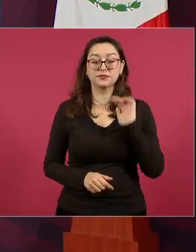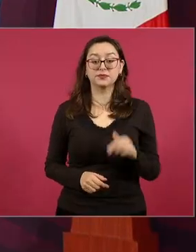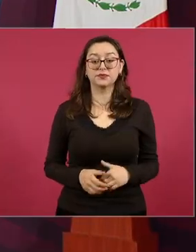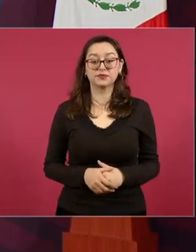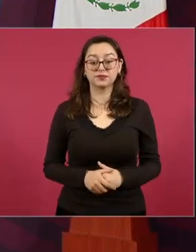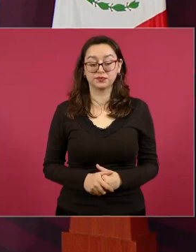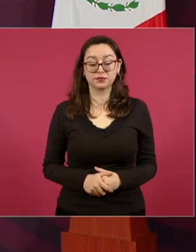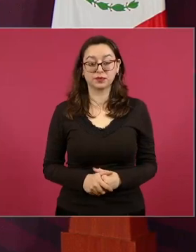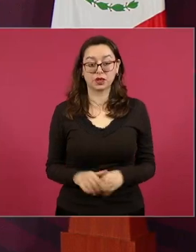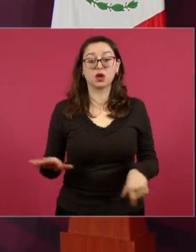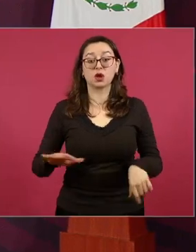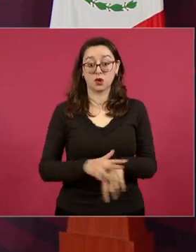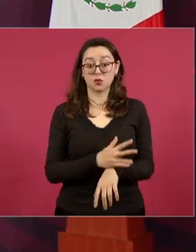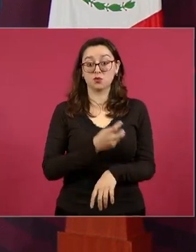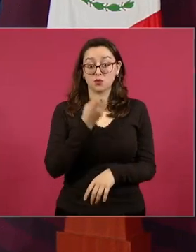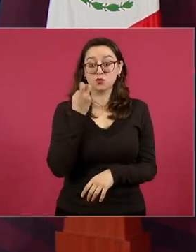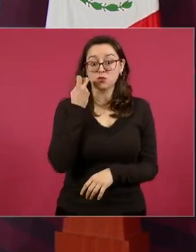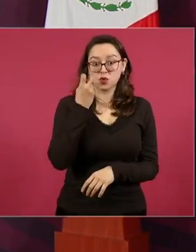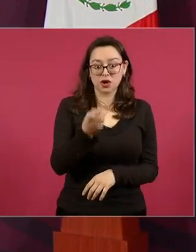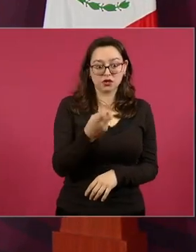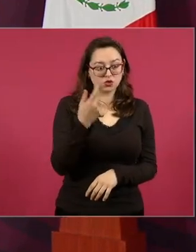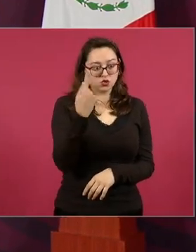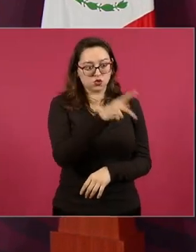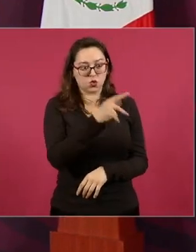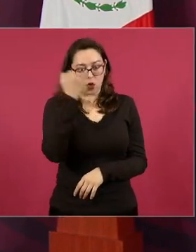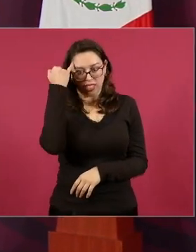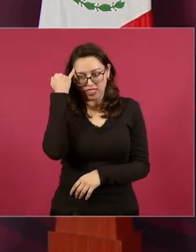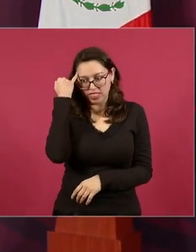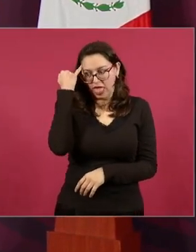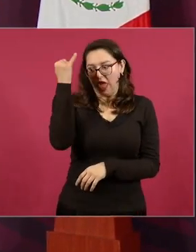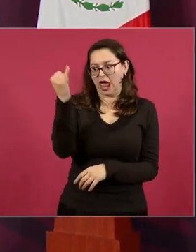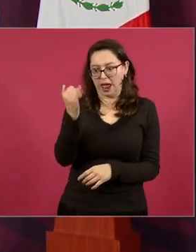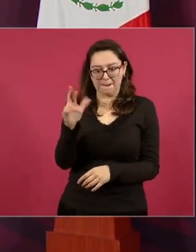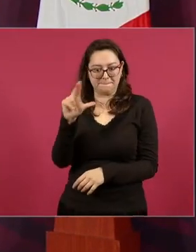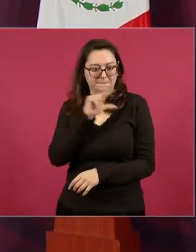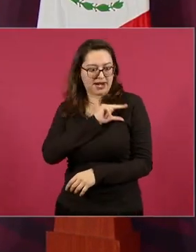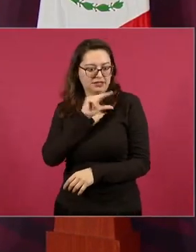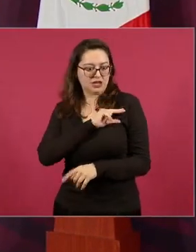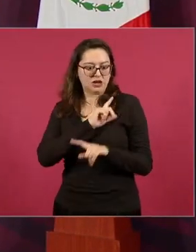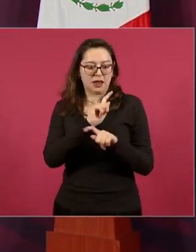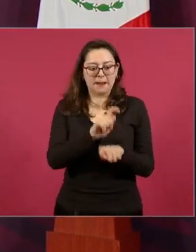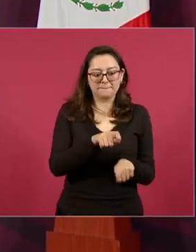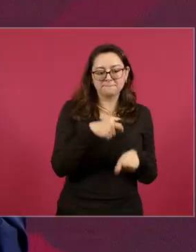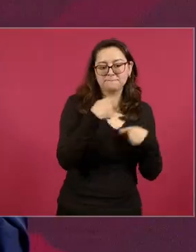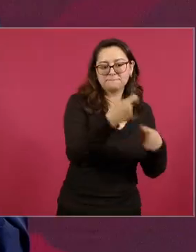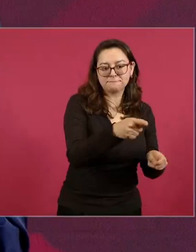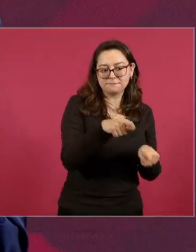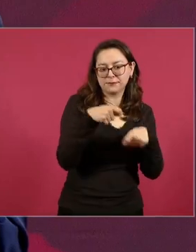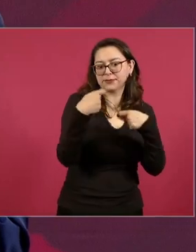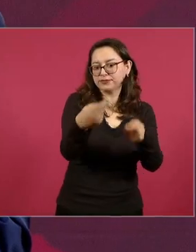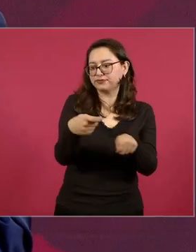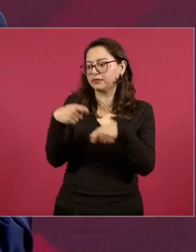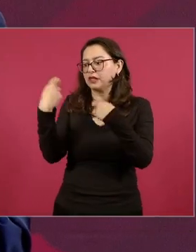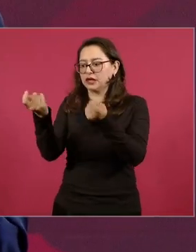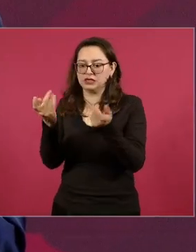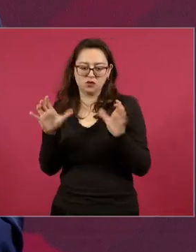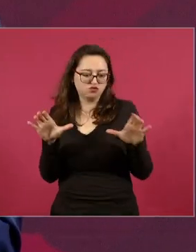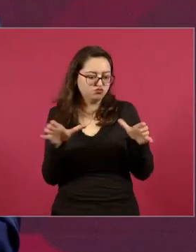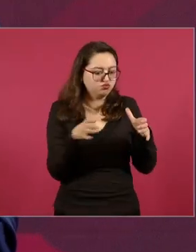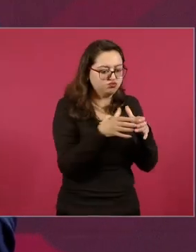todo esto de las privatizaciones y el atender a las minorías